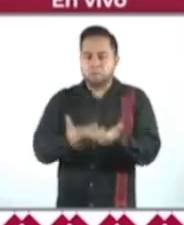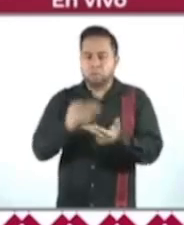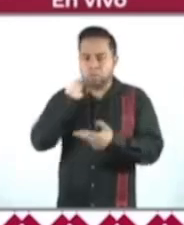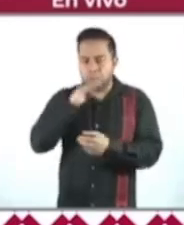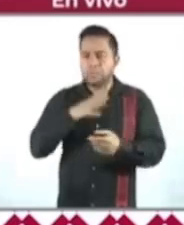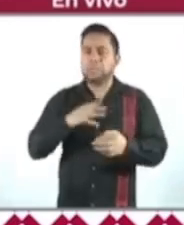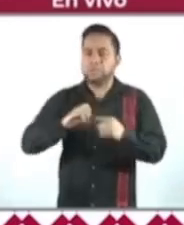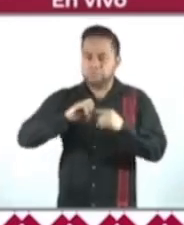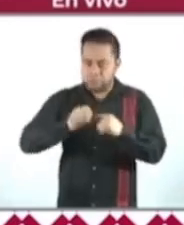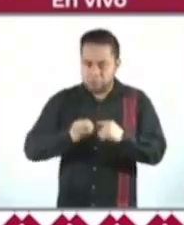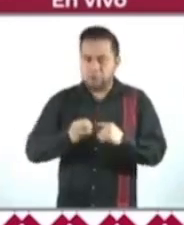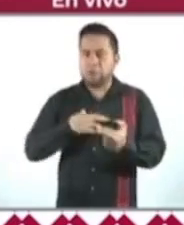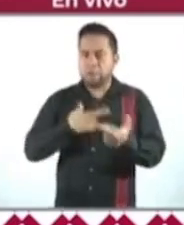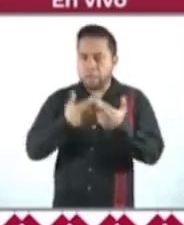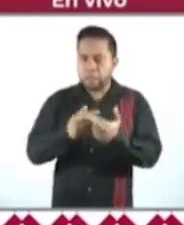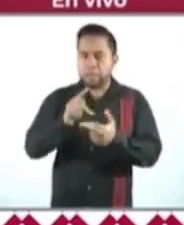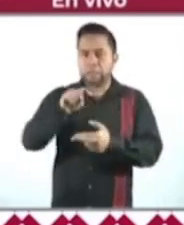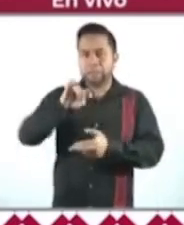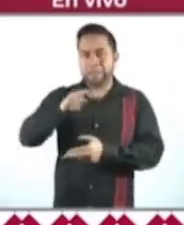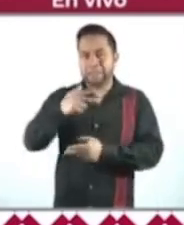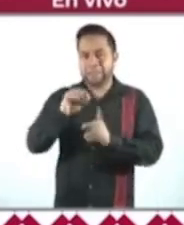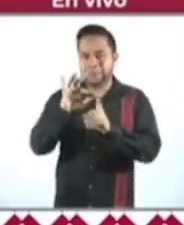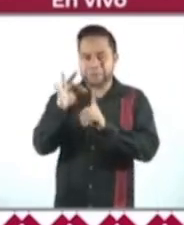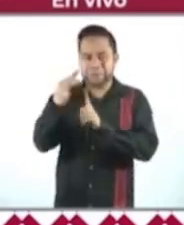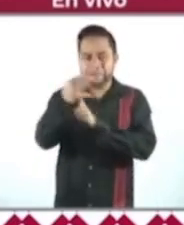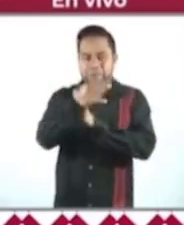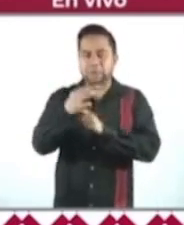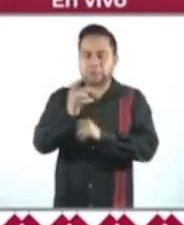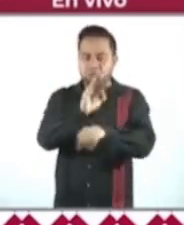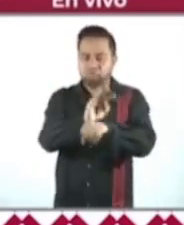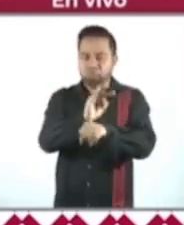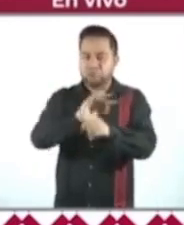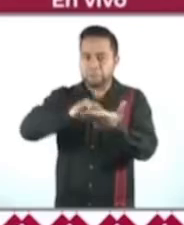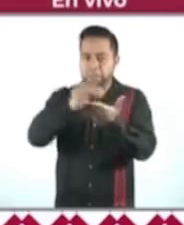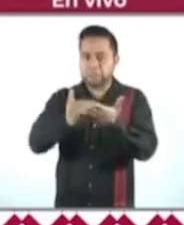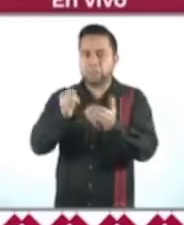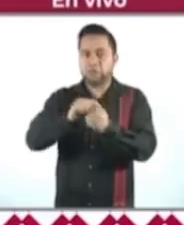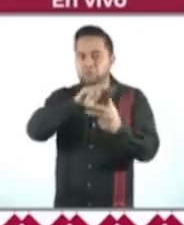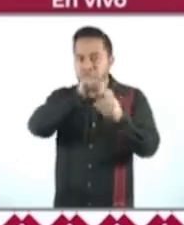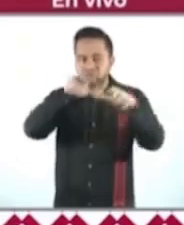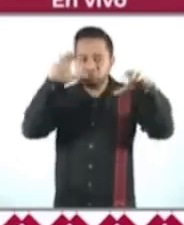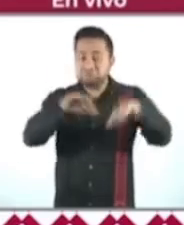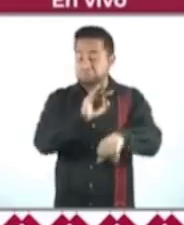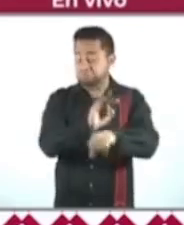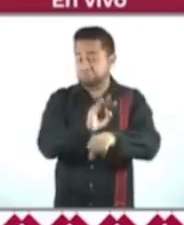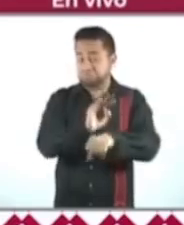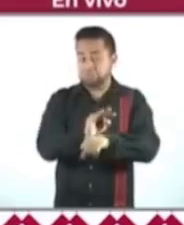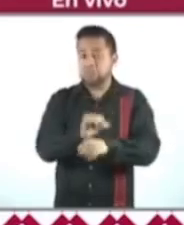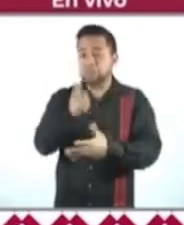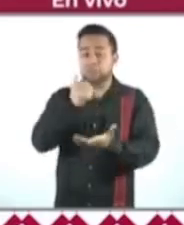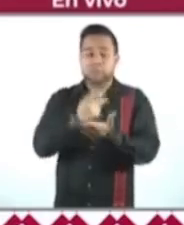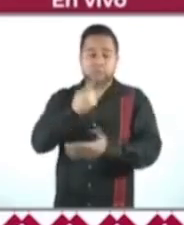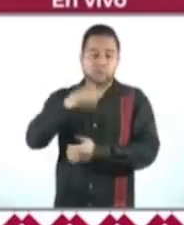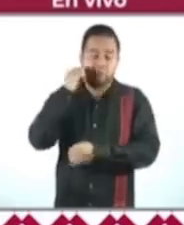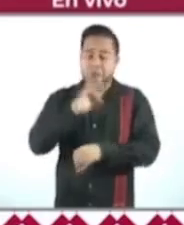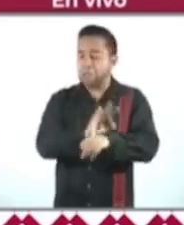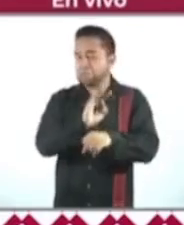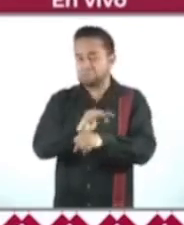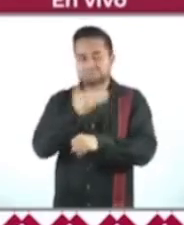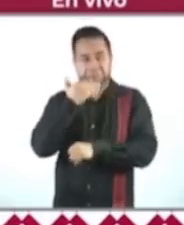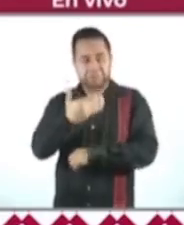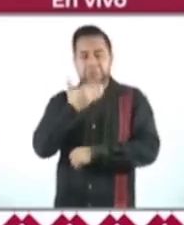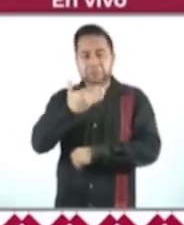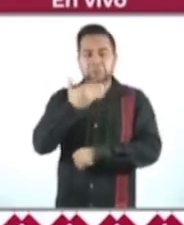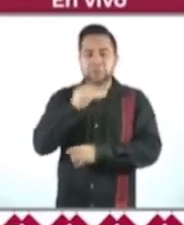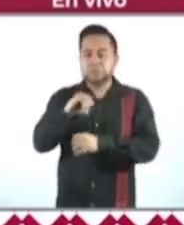haber frijol, va a haber trigo. La Mixteca se benefició mucho con este huracán, las valles centrales, no se diga, y